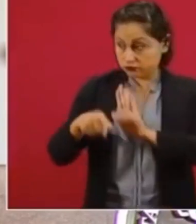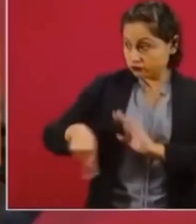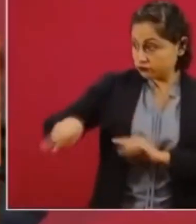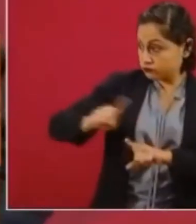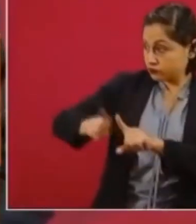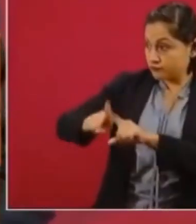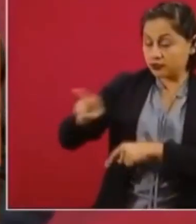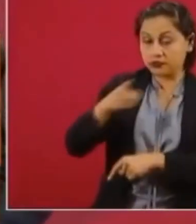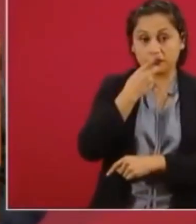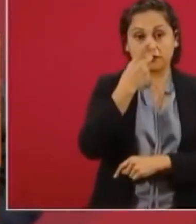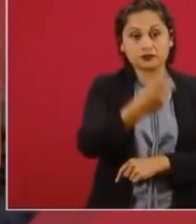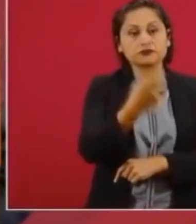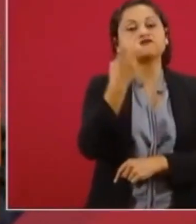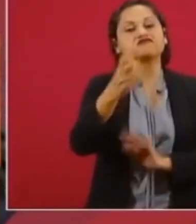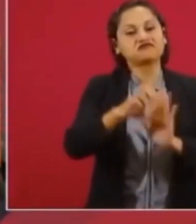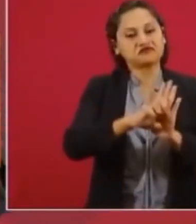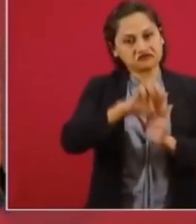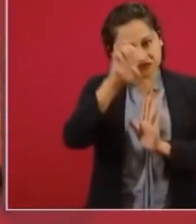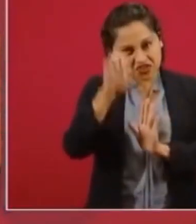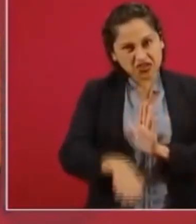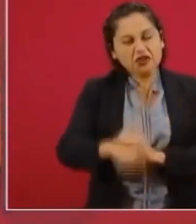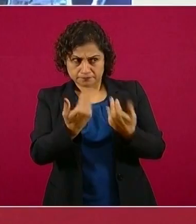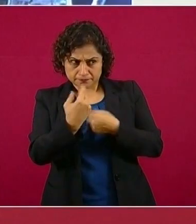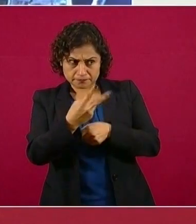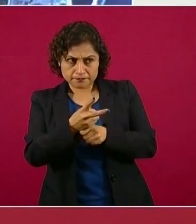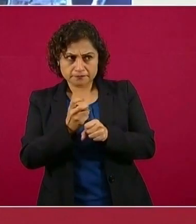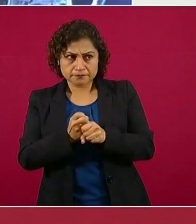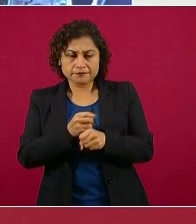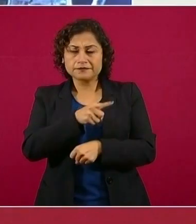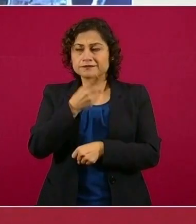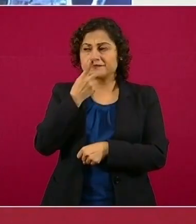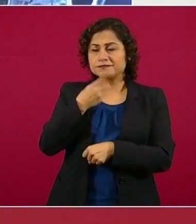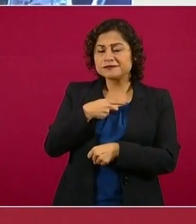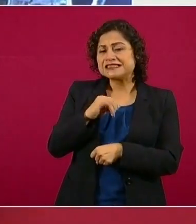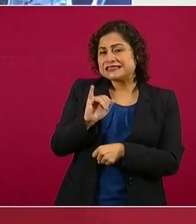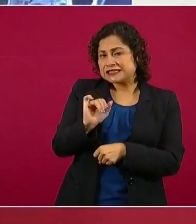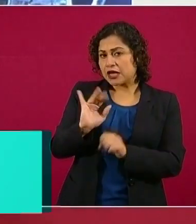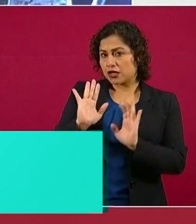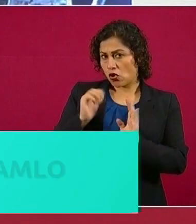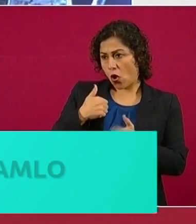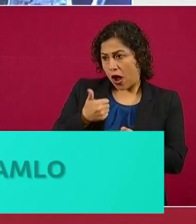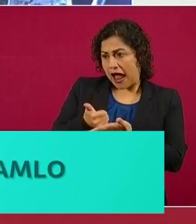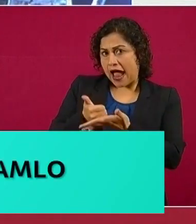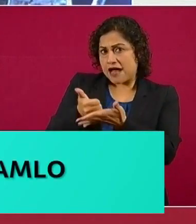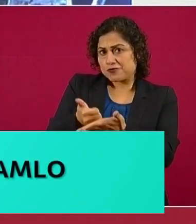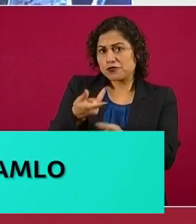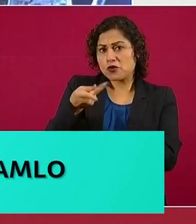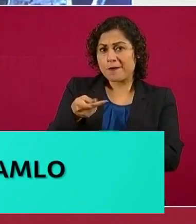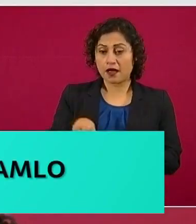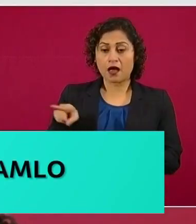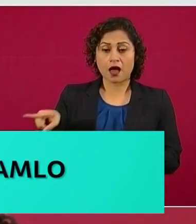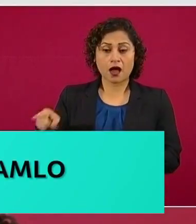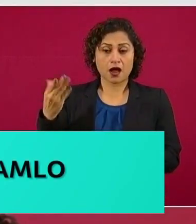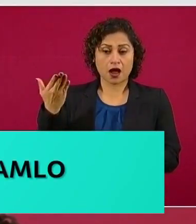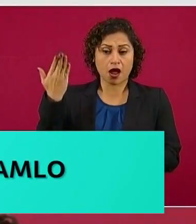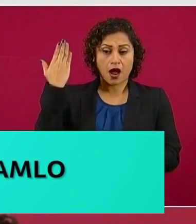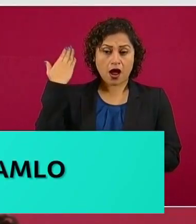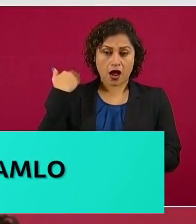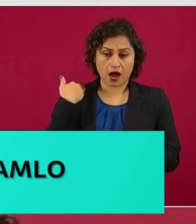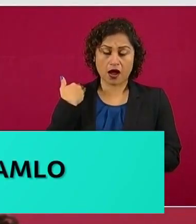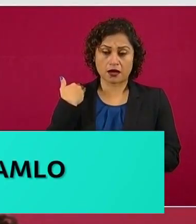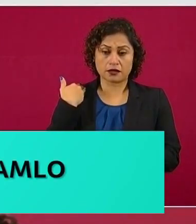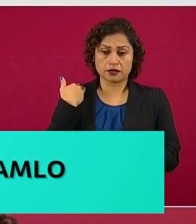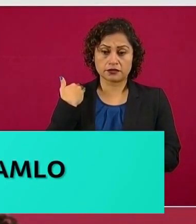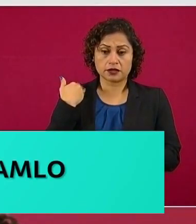Oficina de la Presidencia, Alfonso Romo, el mandatario federal Andrés Manuel López Obrador dio a conocer que esa oficina va a